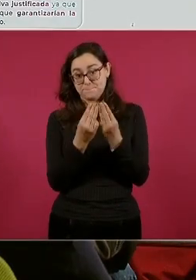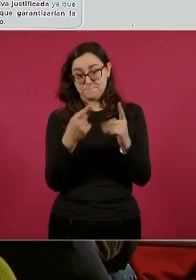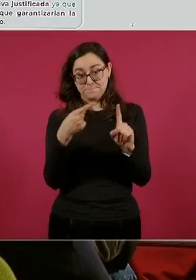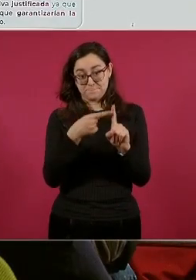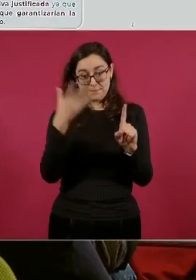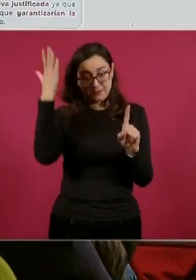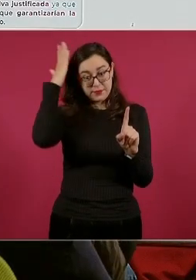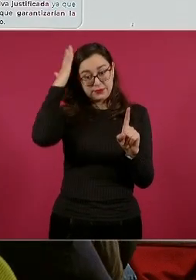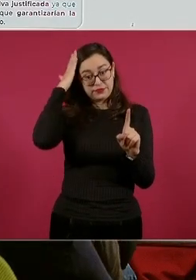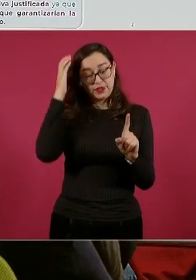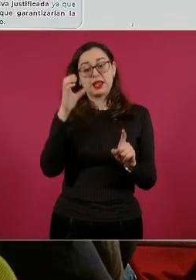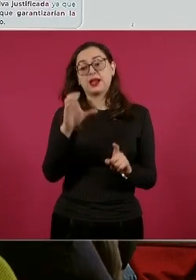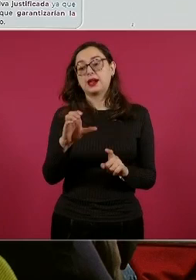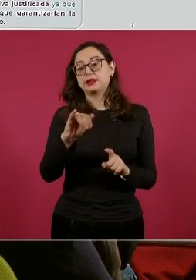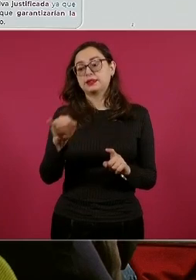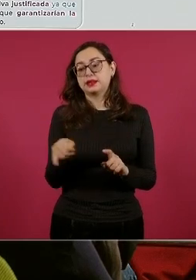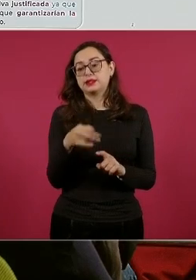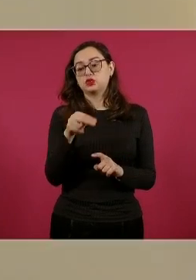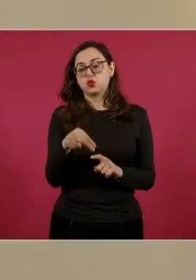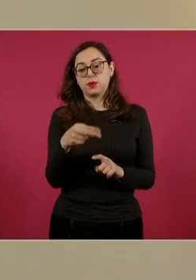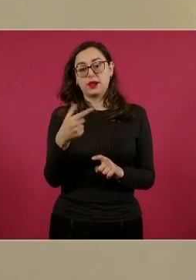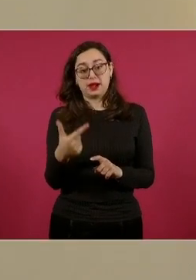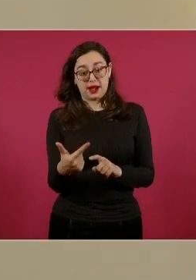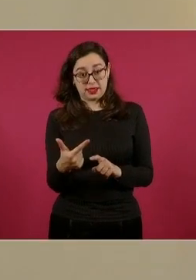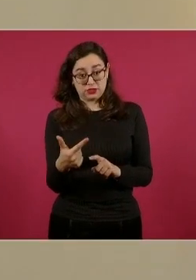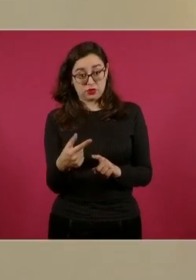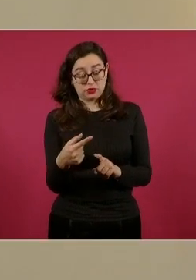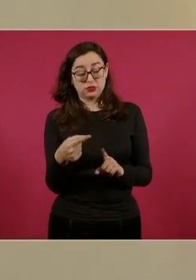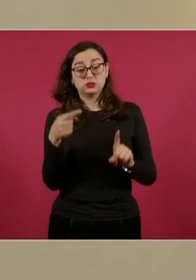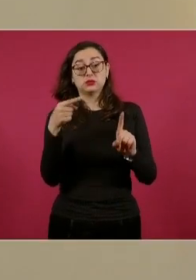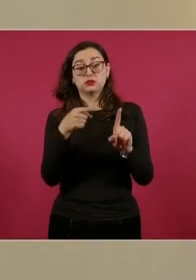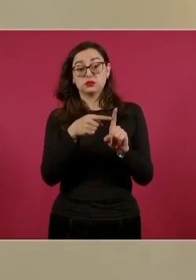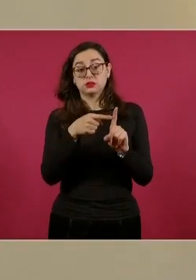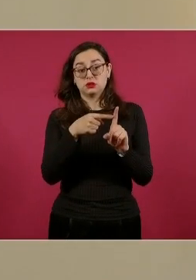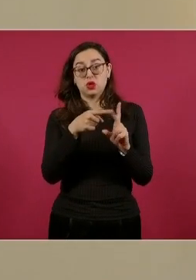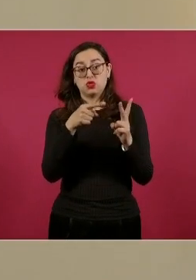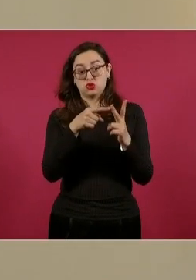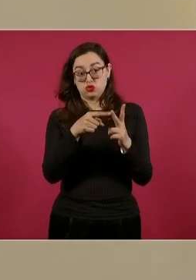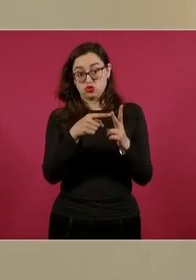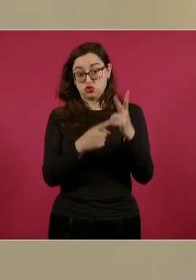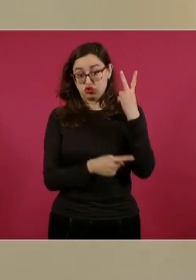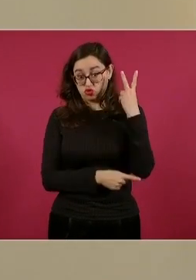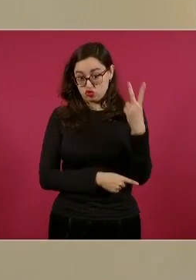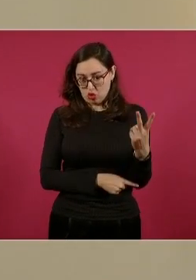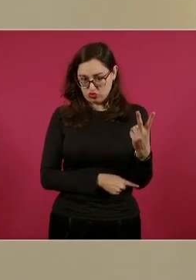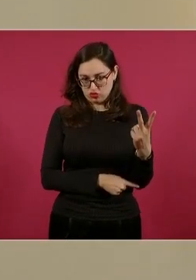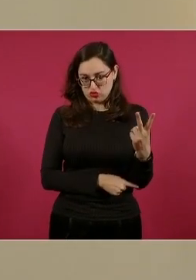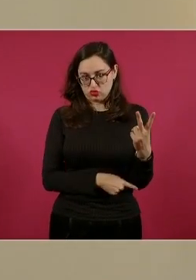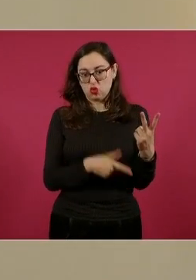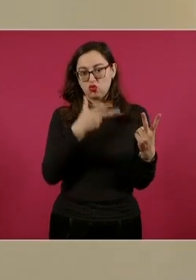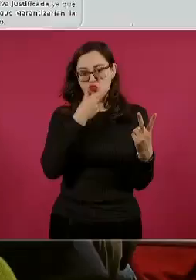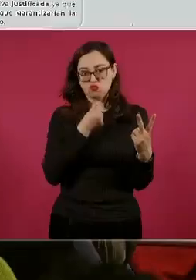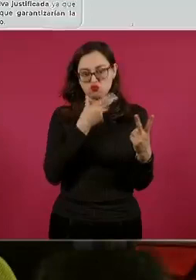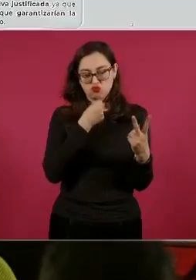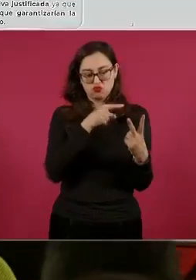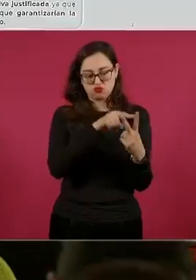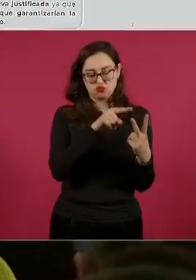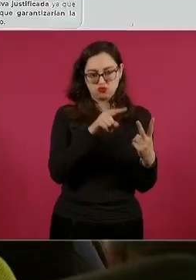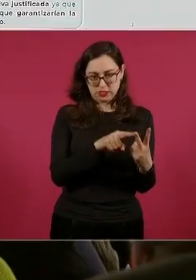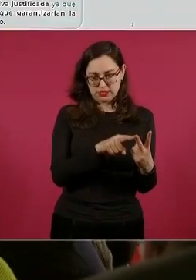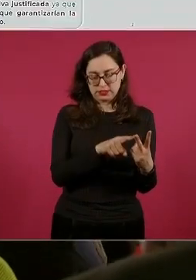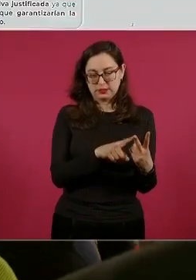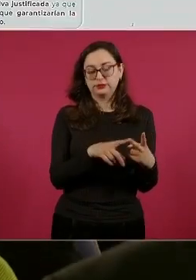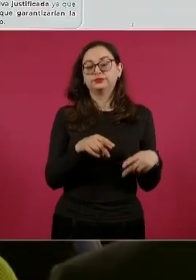al cártel Jalisco Nueva Generación, son, más bien son dos, Fang Shen y Ulises. Aquí el juez